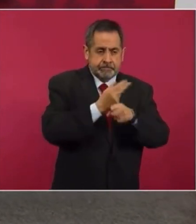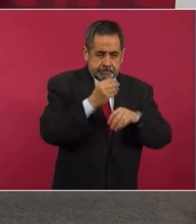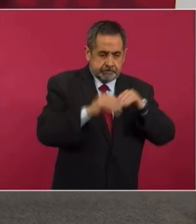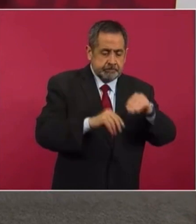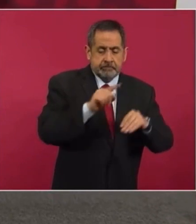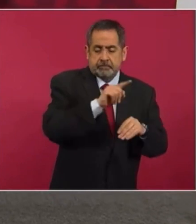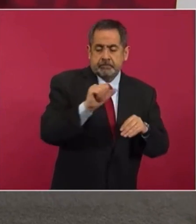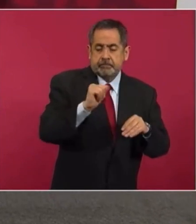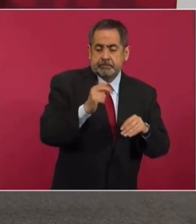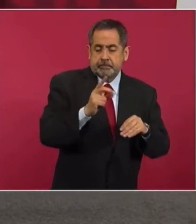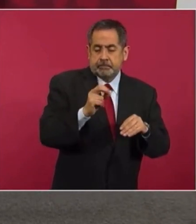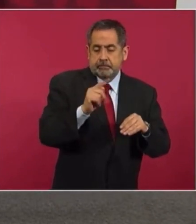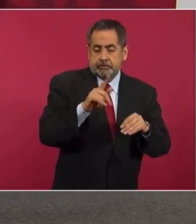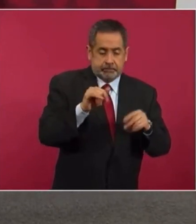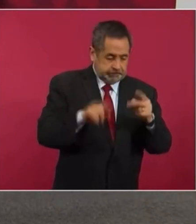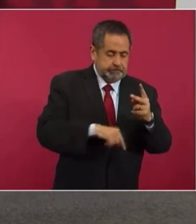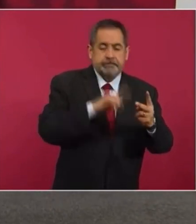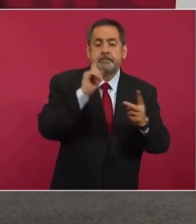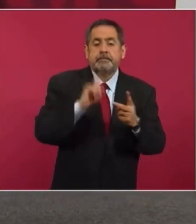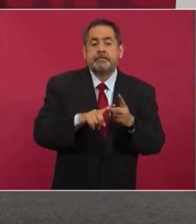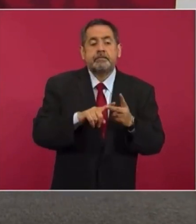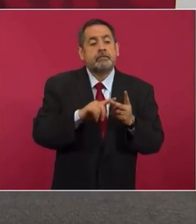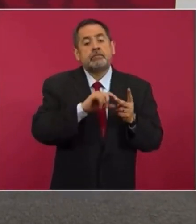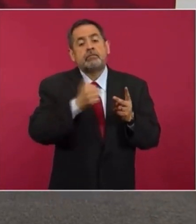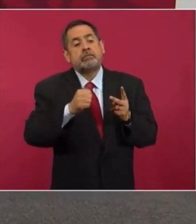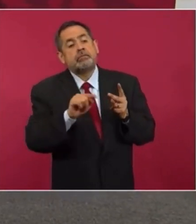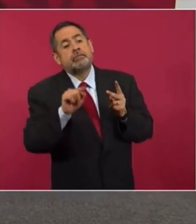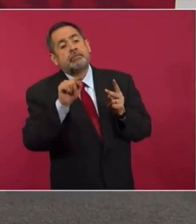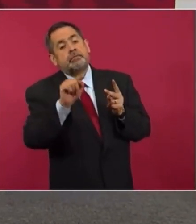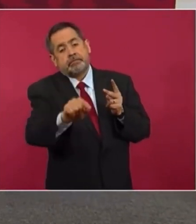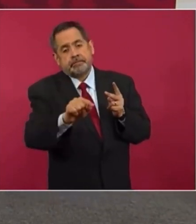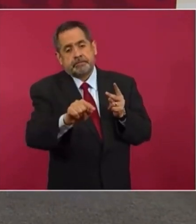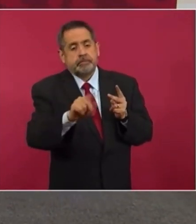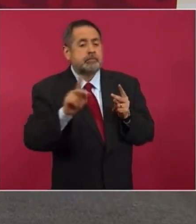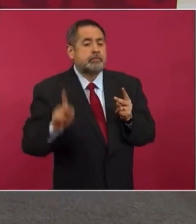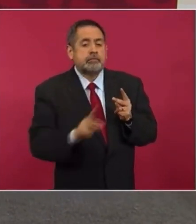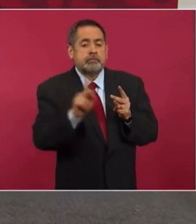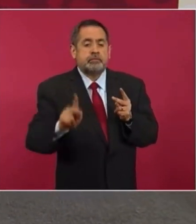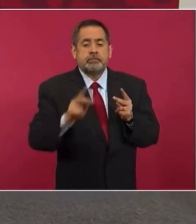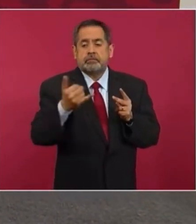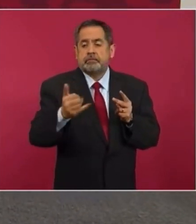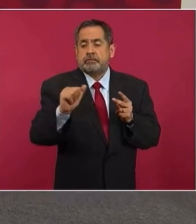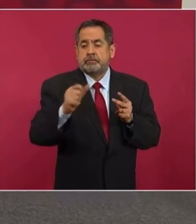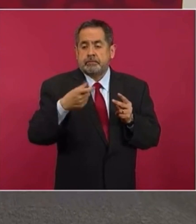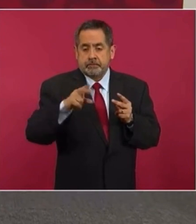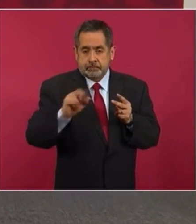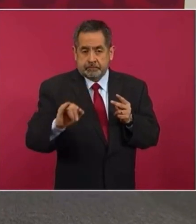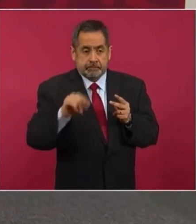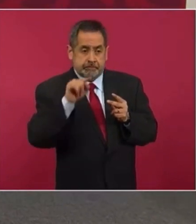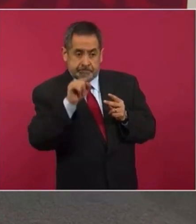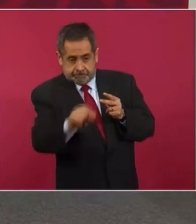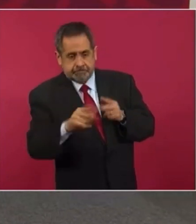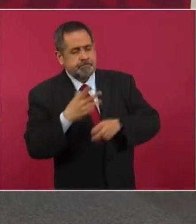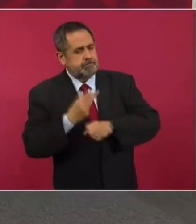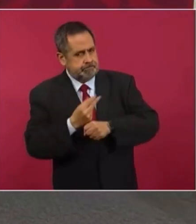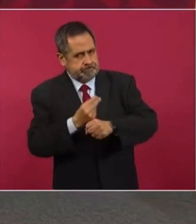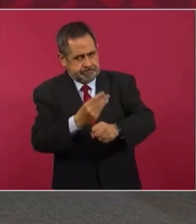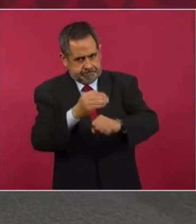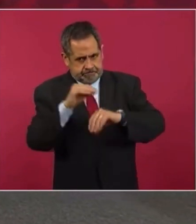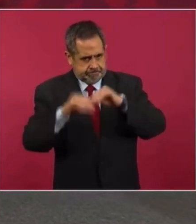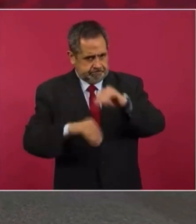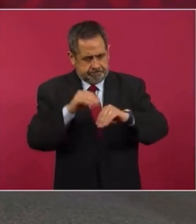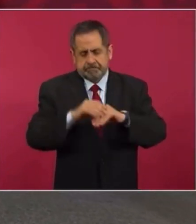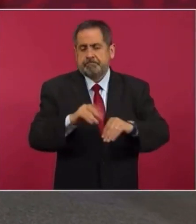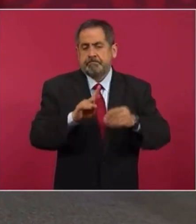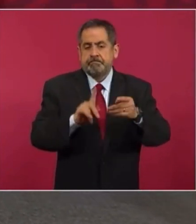el distrito de Riego de los pueblos yaquis, tenemos que